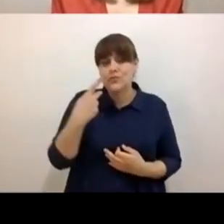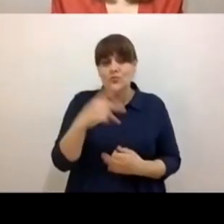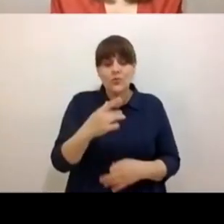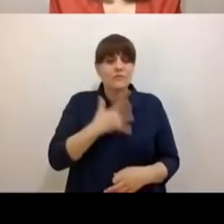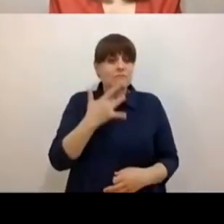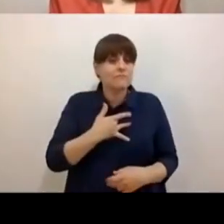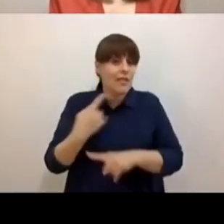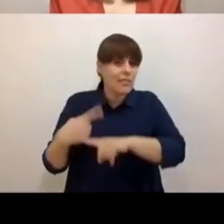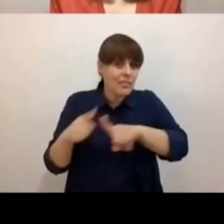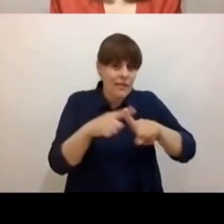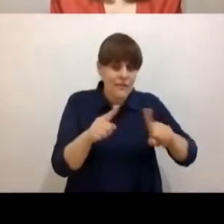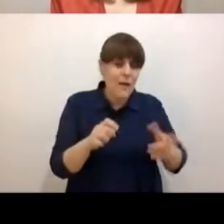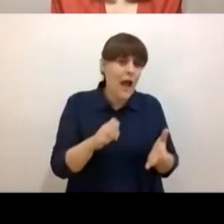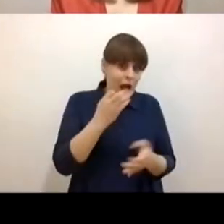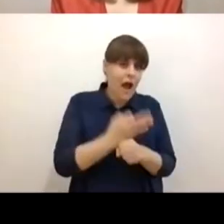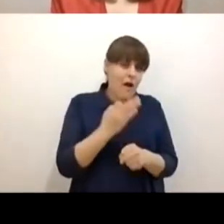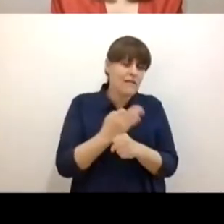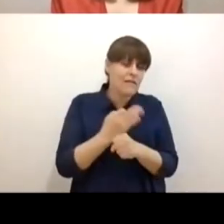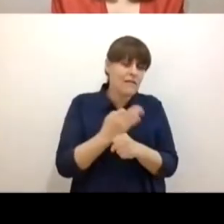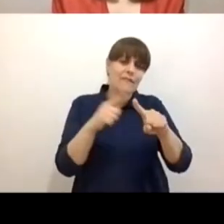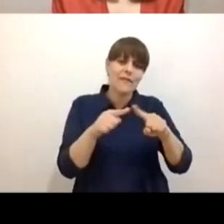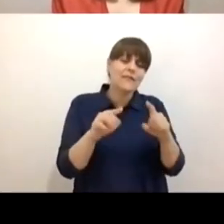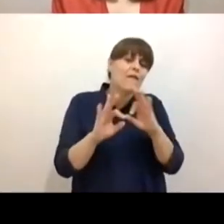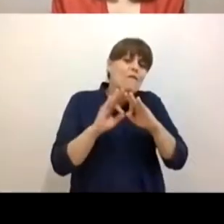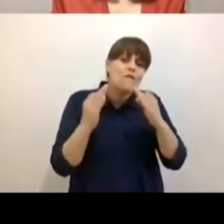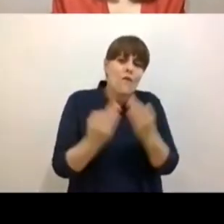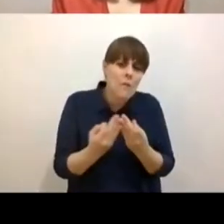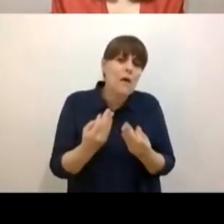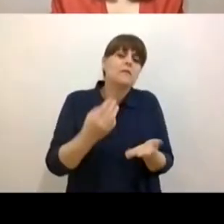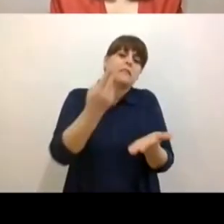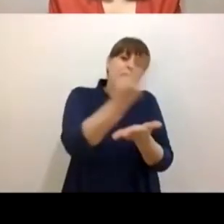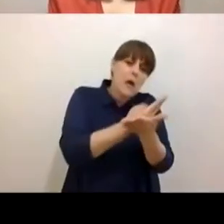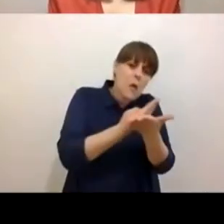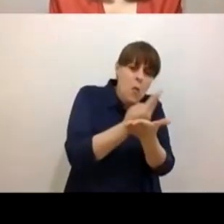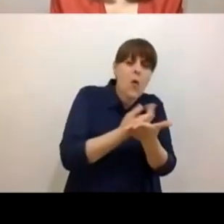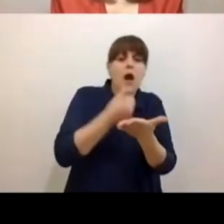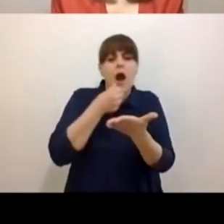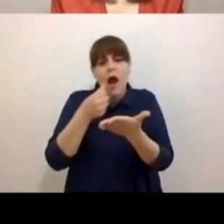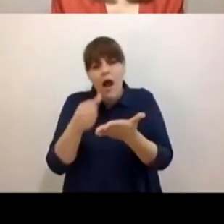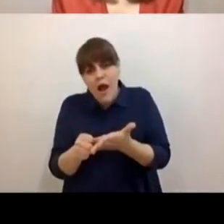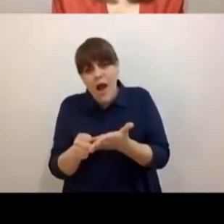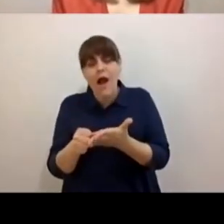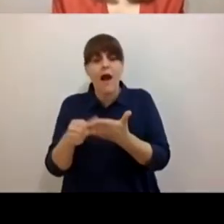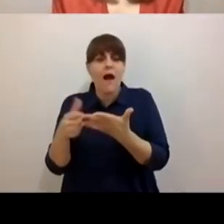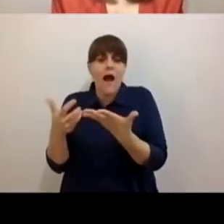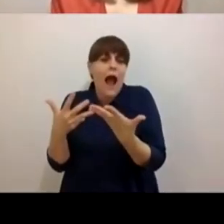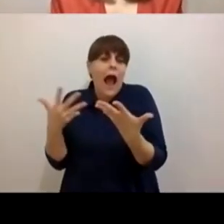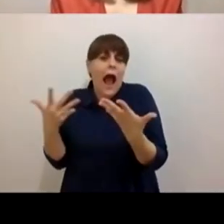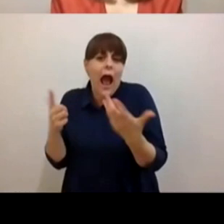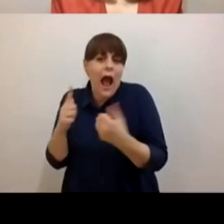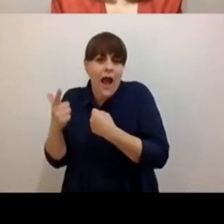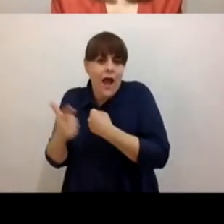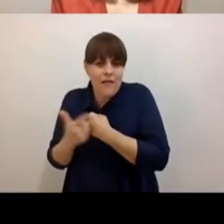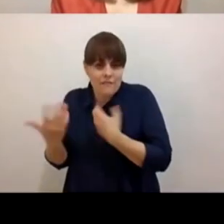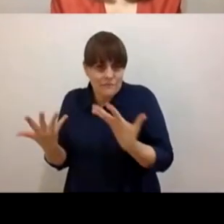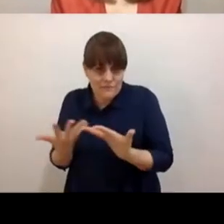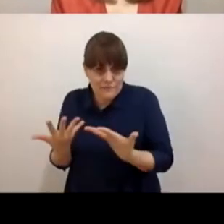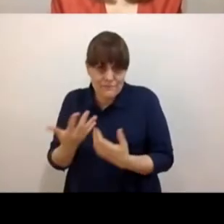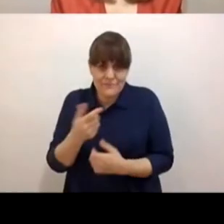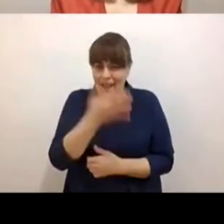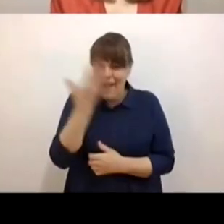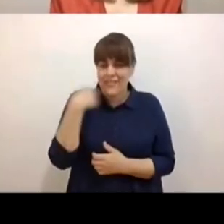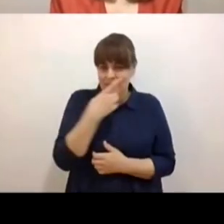digo, uno puede apelar a dibujar, a escribir cartas, a hacer rituales, porque otro de los temas en esta situación es que